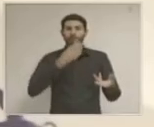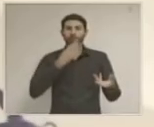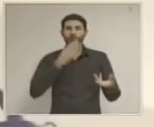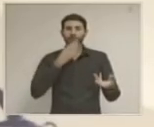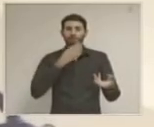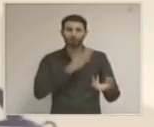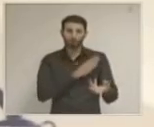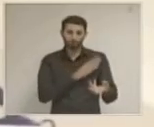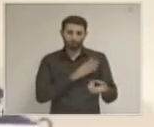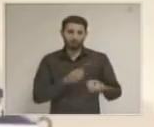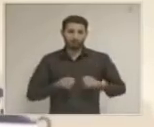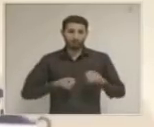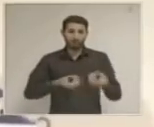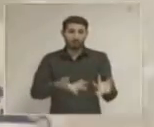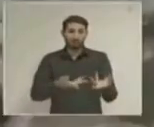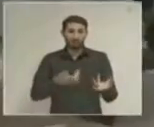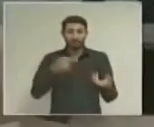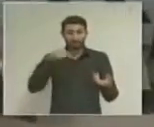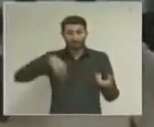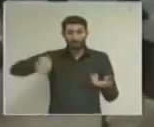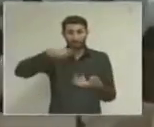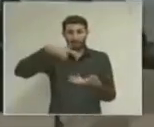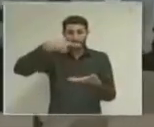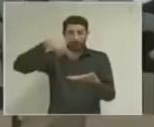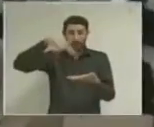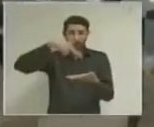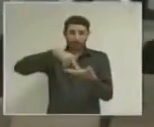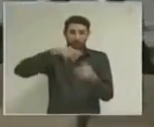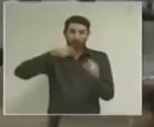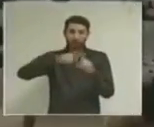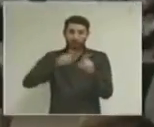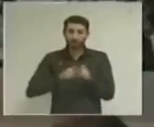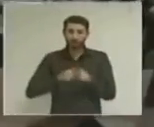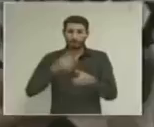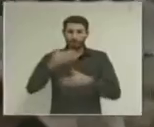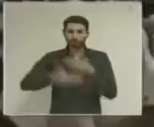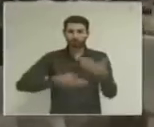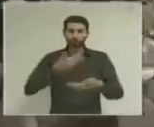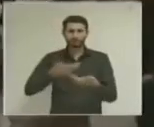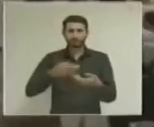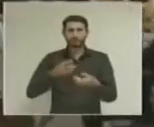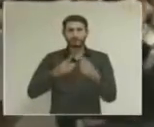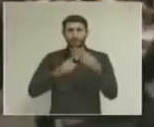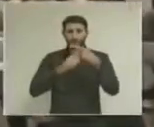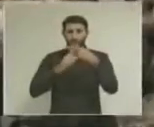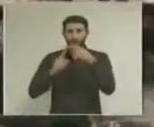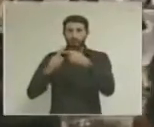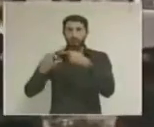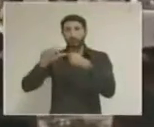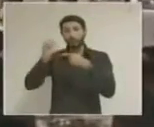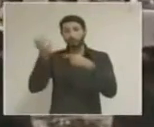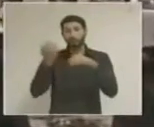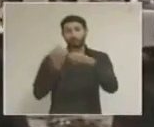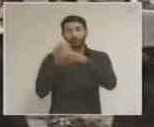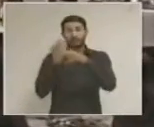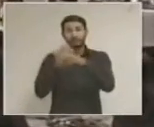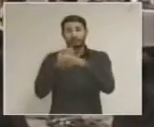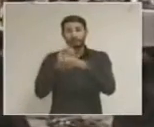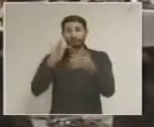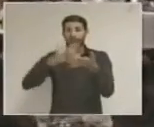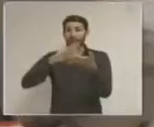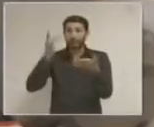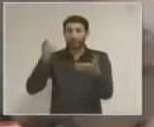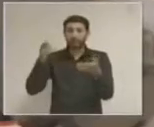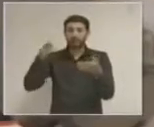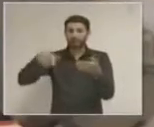centro-occidente, que por cierto... Destacó que en Jalisco los avances fueron positivos a diferencia de otros estados gracias a los proyectos